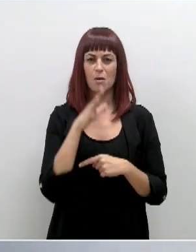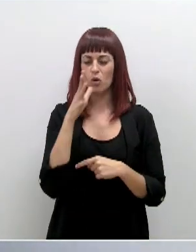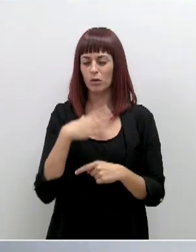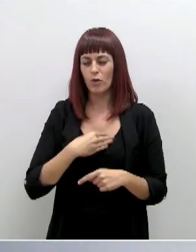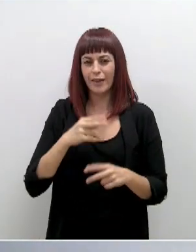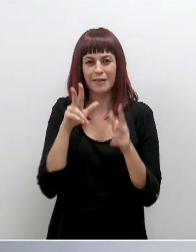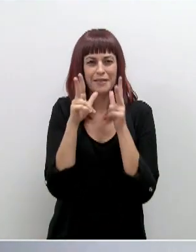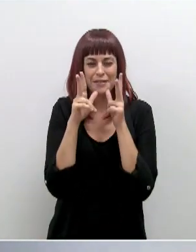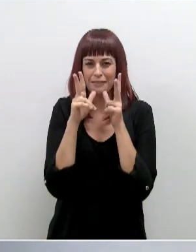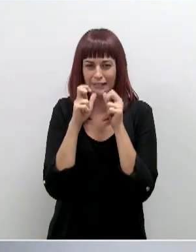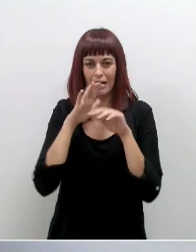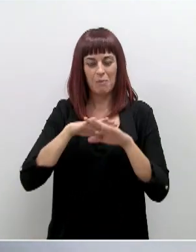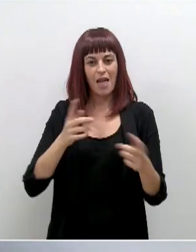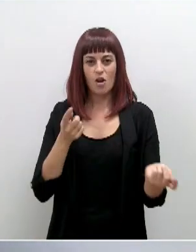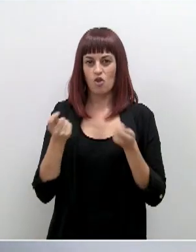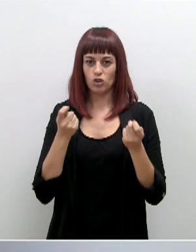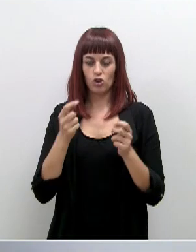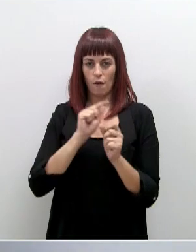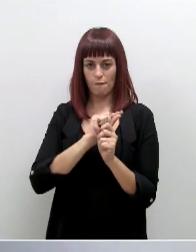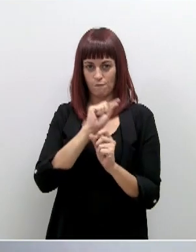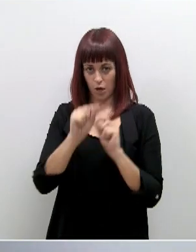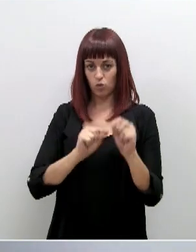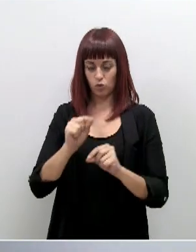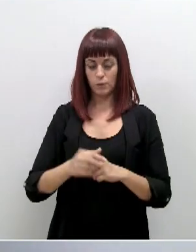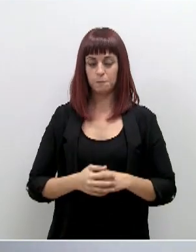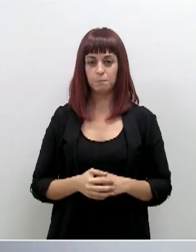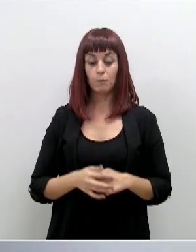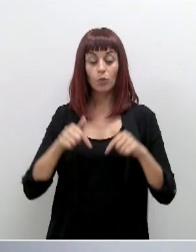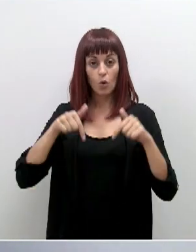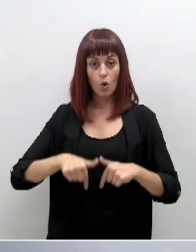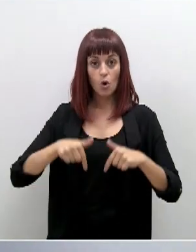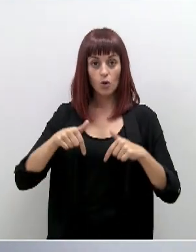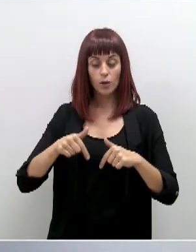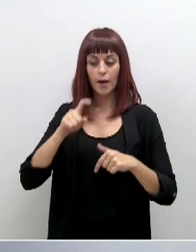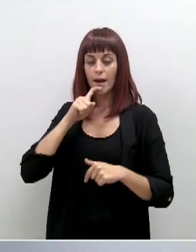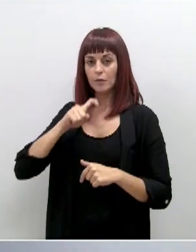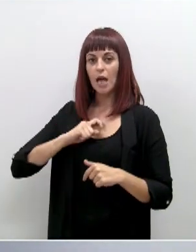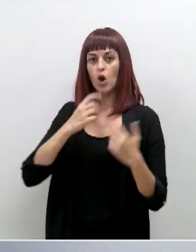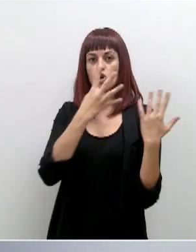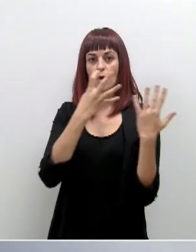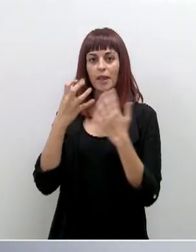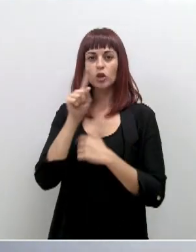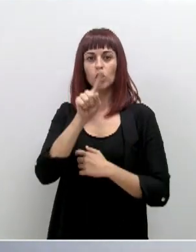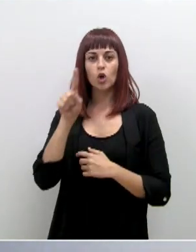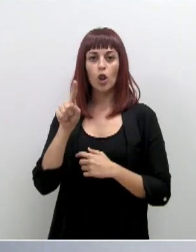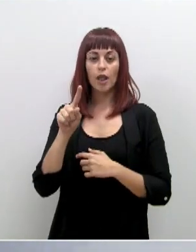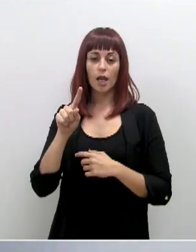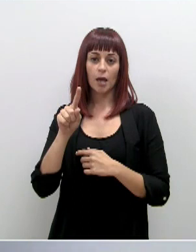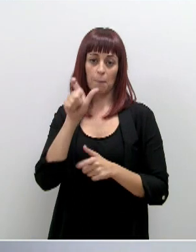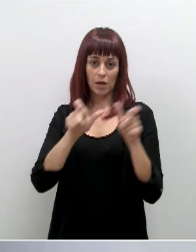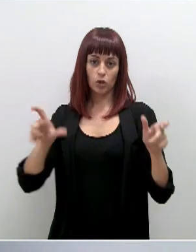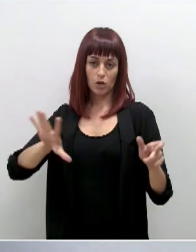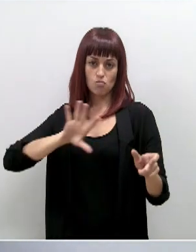fatales para el control del virus. Hoy se han notificado 911 nuevos casos en la región de Murcia.